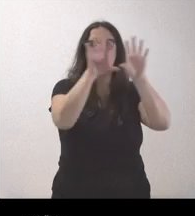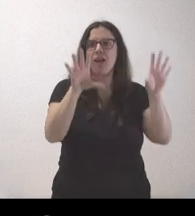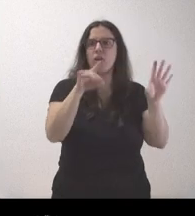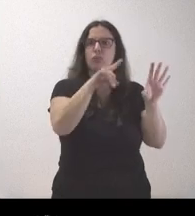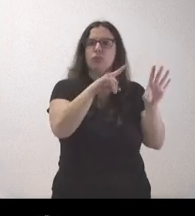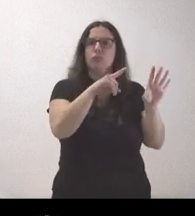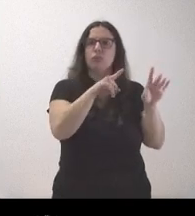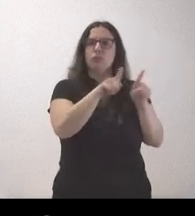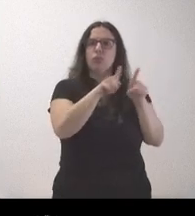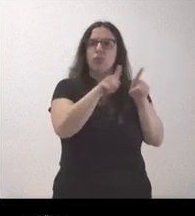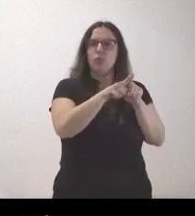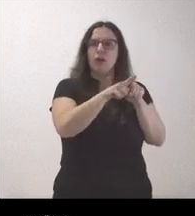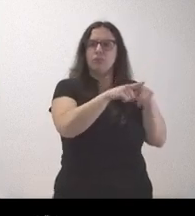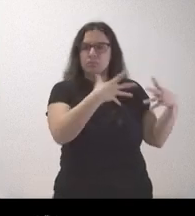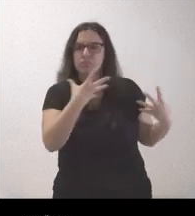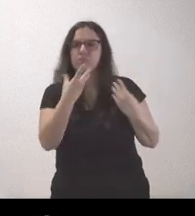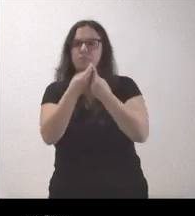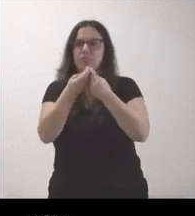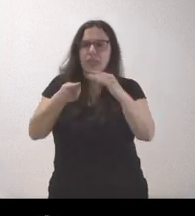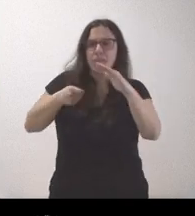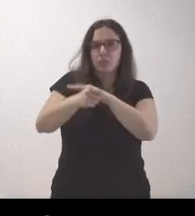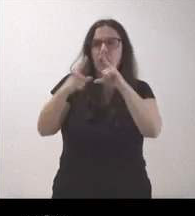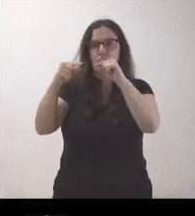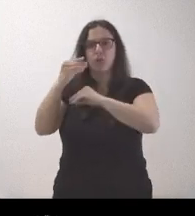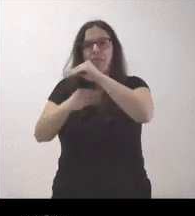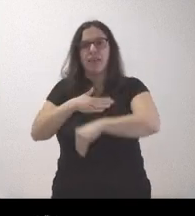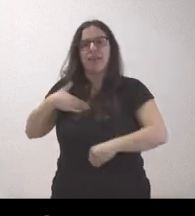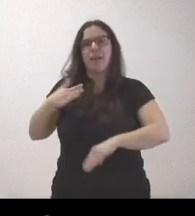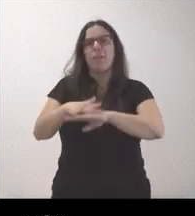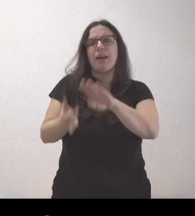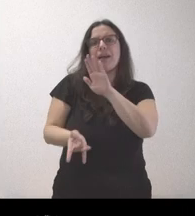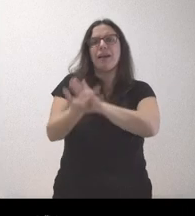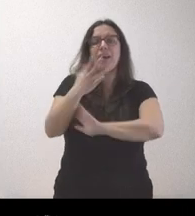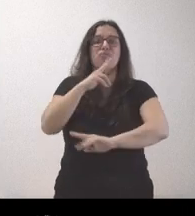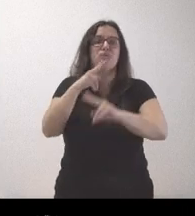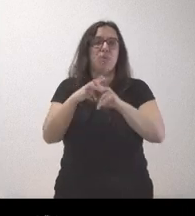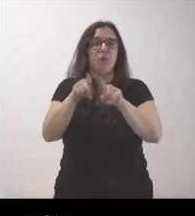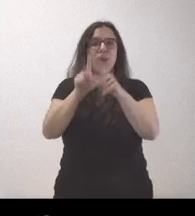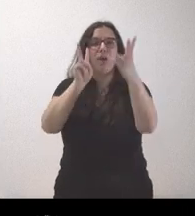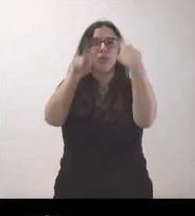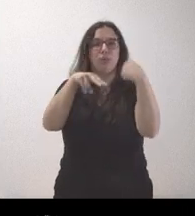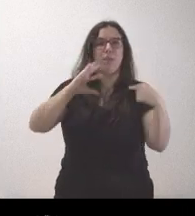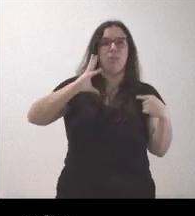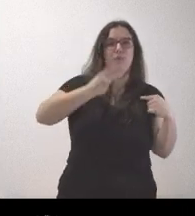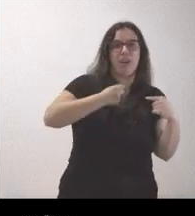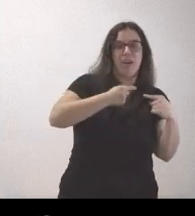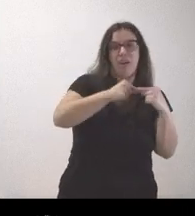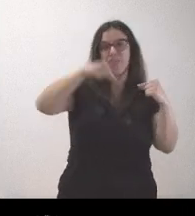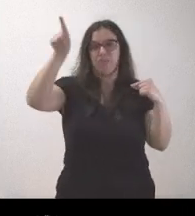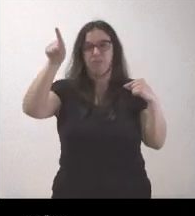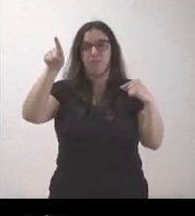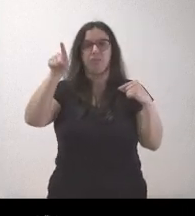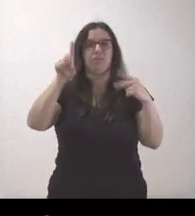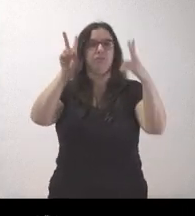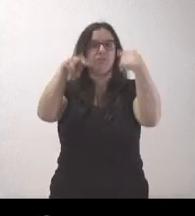acompañar la inversión que Asturias sí que ejecutaría para poner en marcha lo que se ha llamado siempre la autovía ponferrada, la espina, una nueva vía de